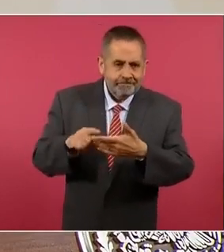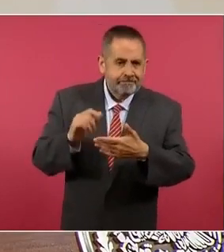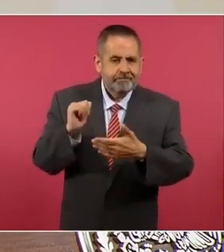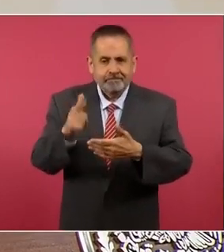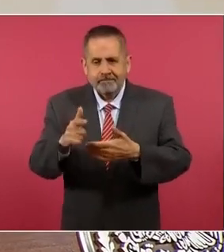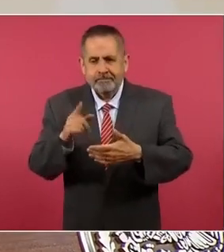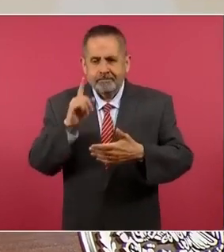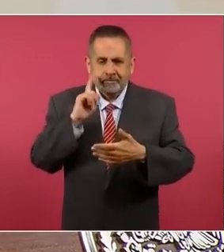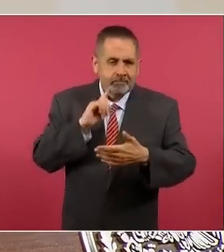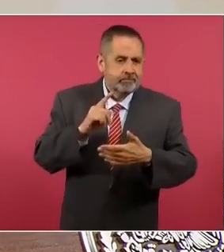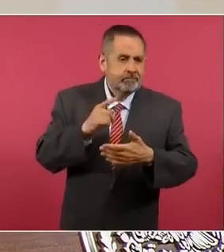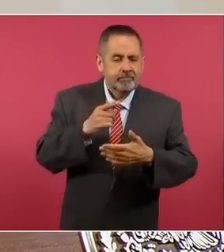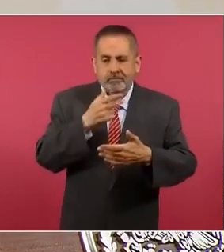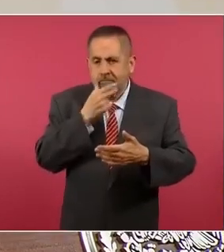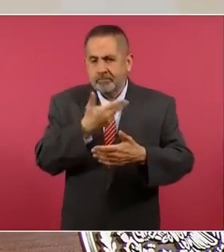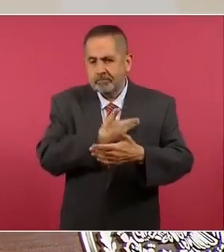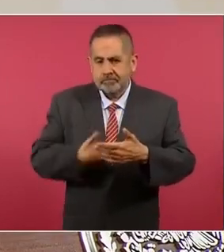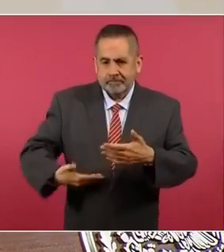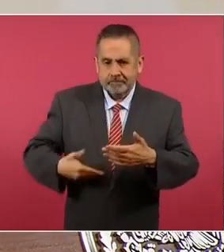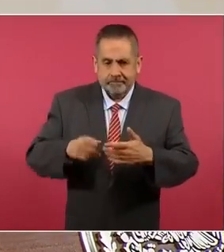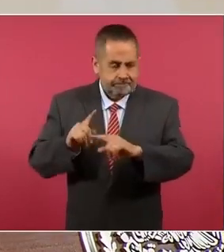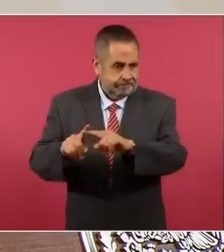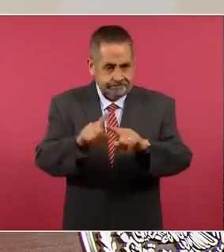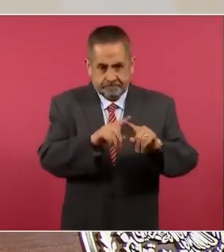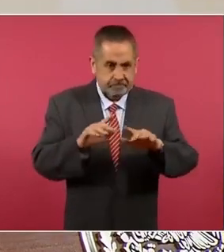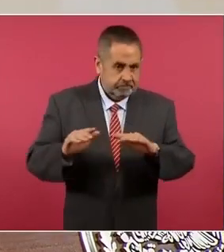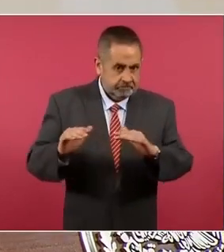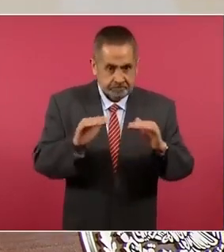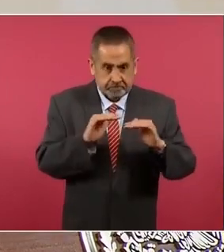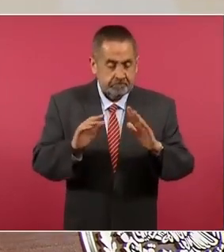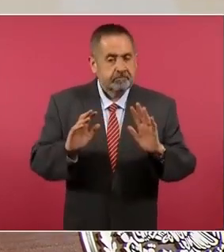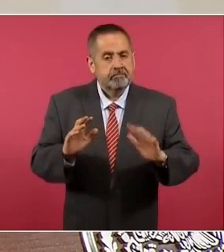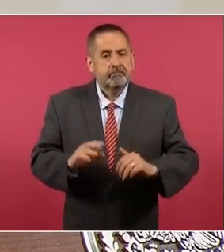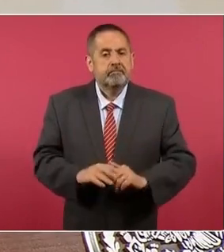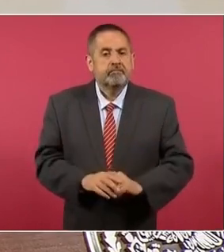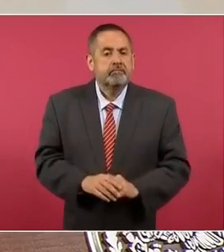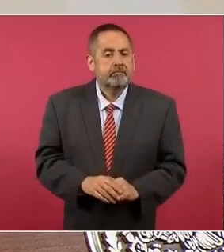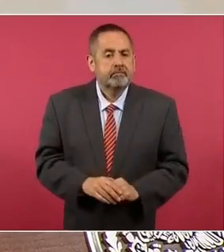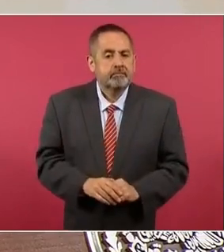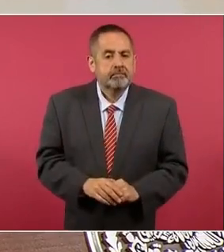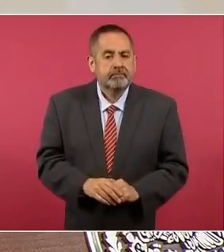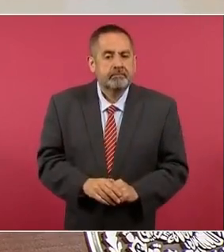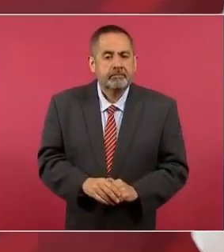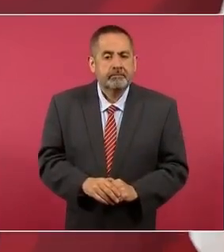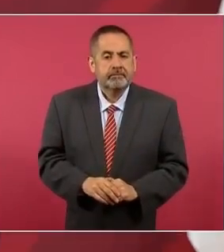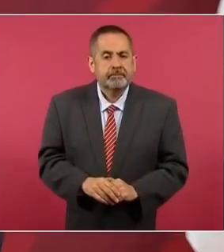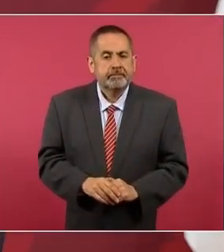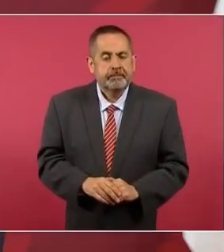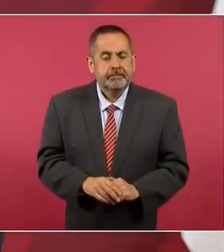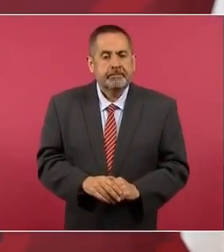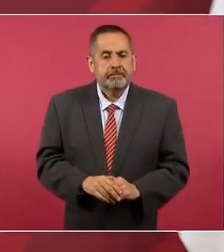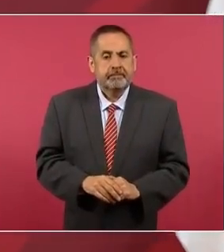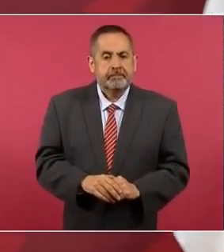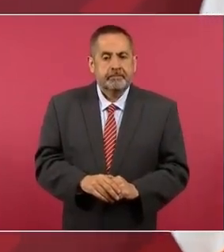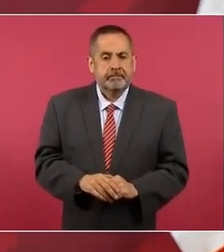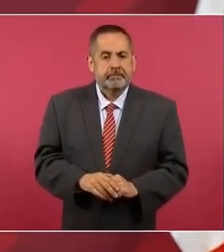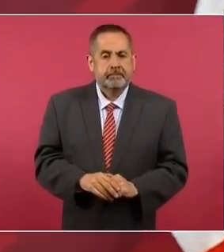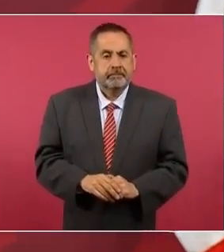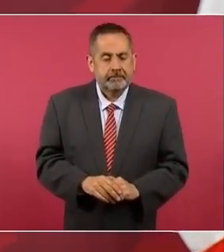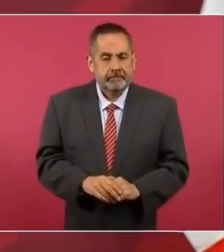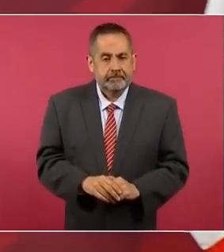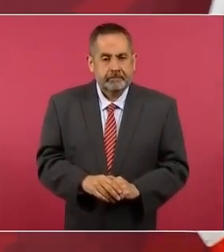presidentas, presidentes, ahí es